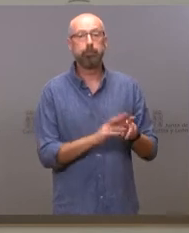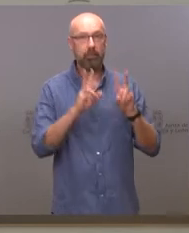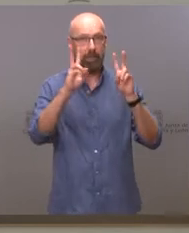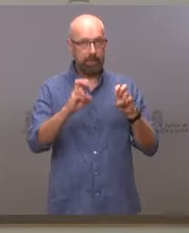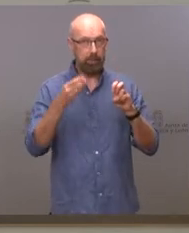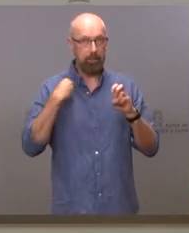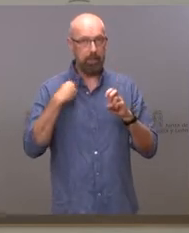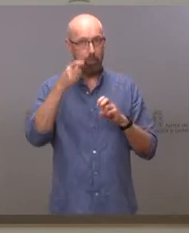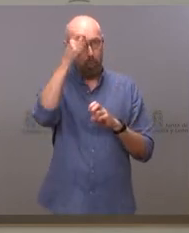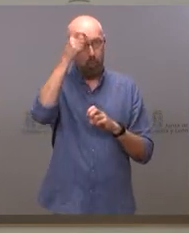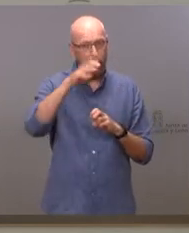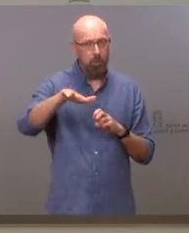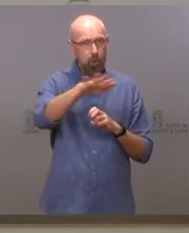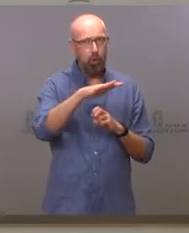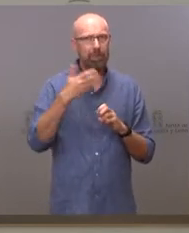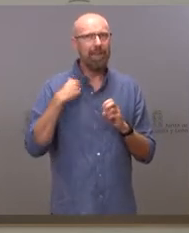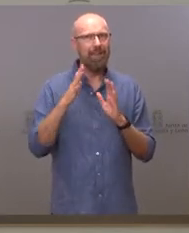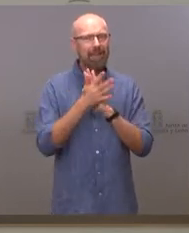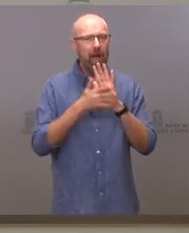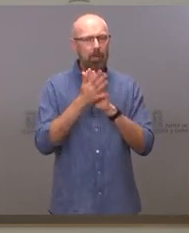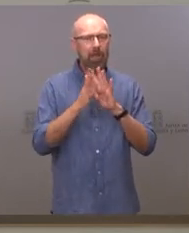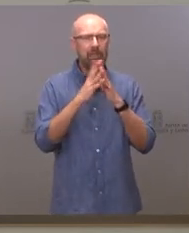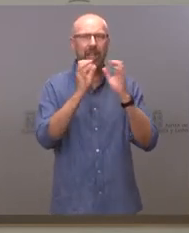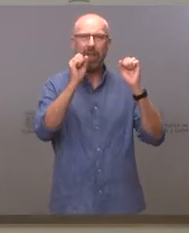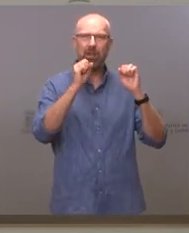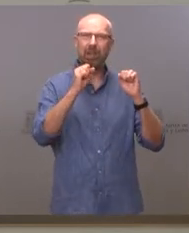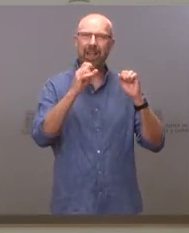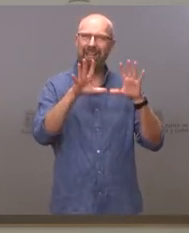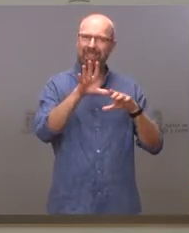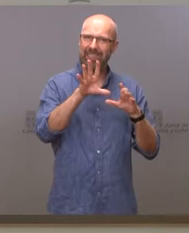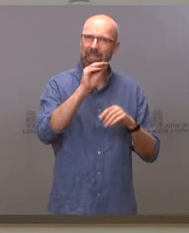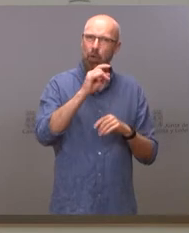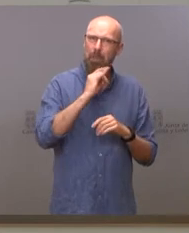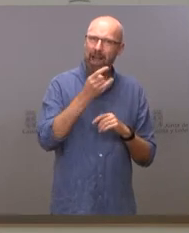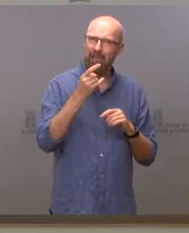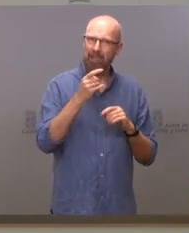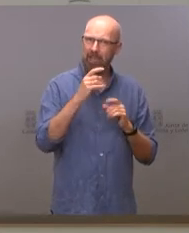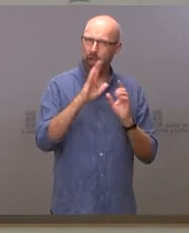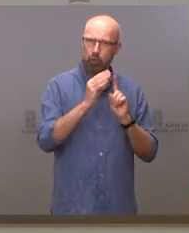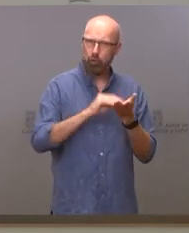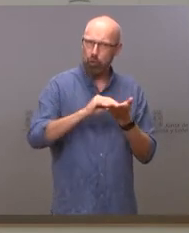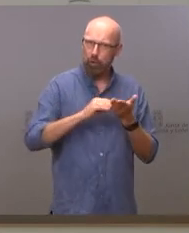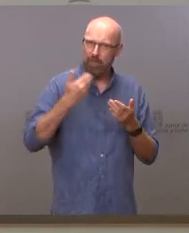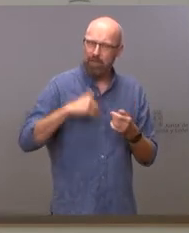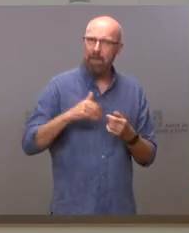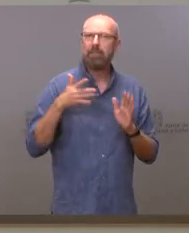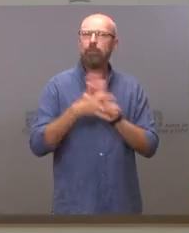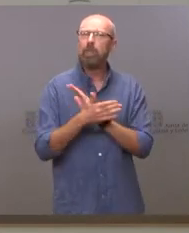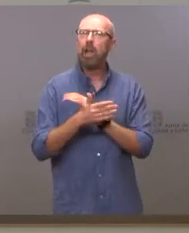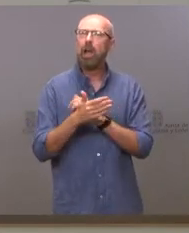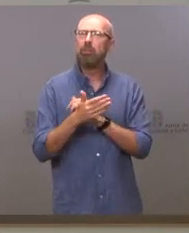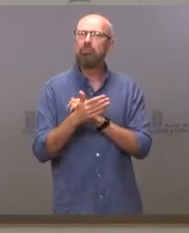se ha aclarado el malentendido. No sé si con esto se despejan las dudas apuntadas en los últimos días sobre un posible adelanto electoral.